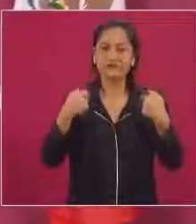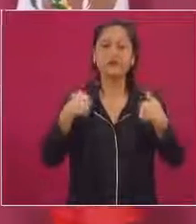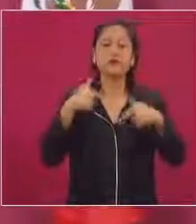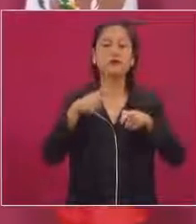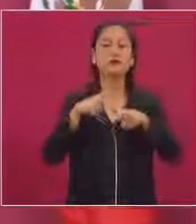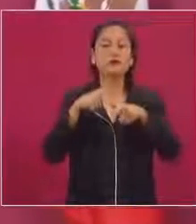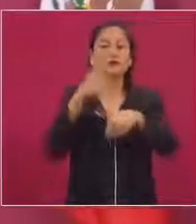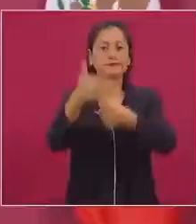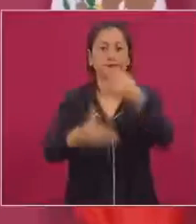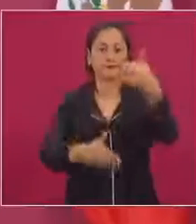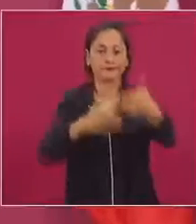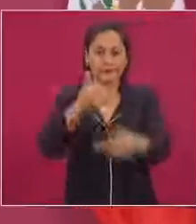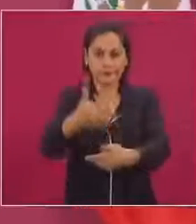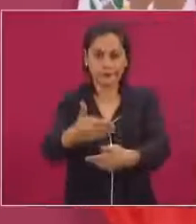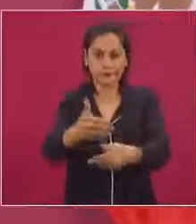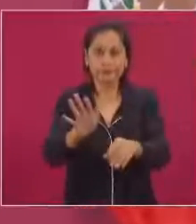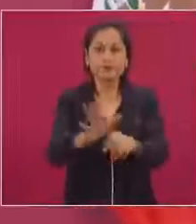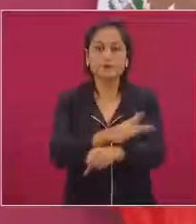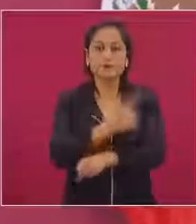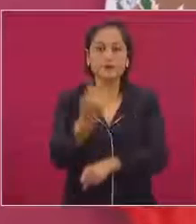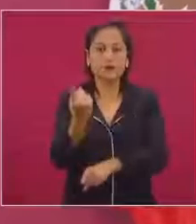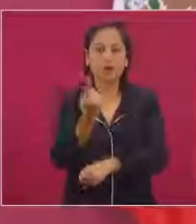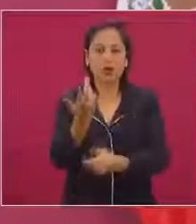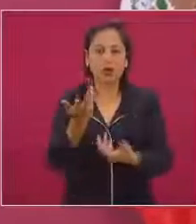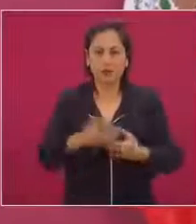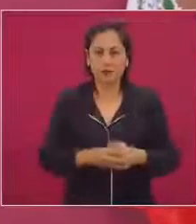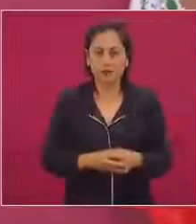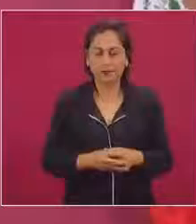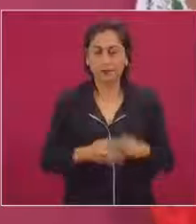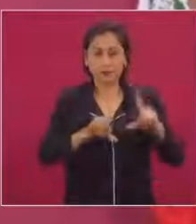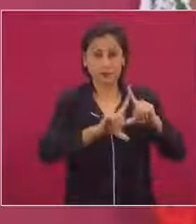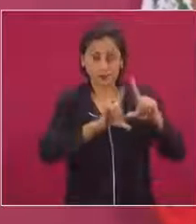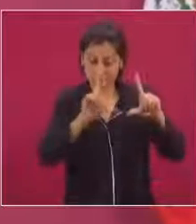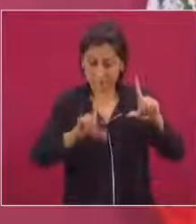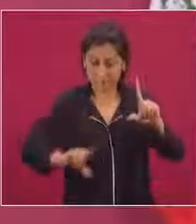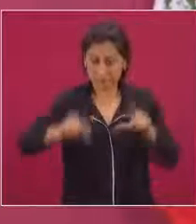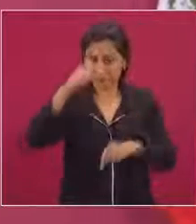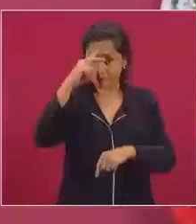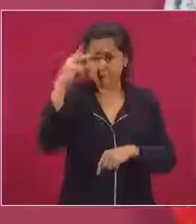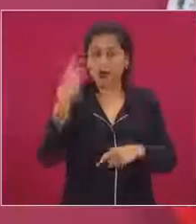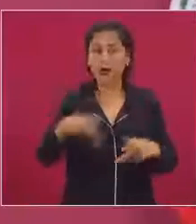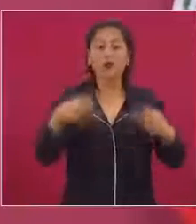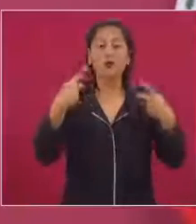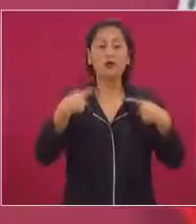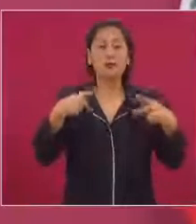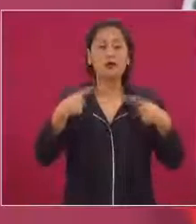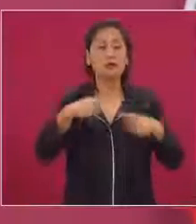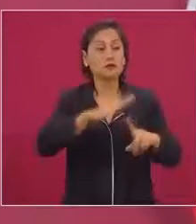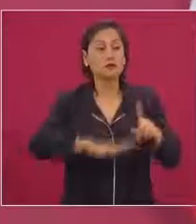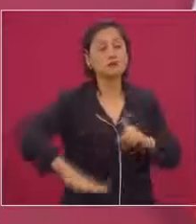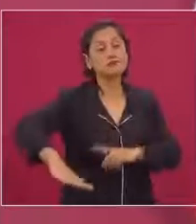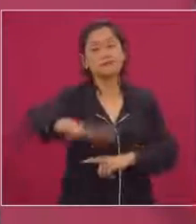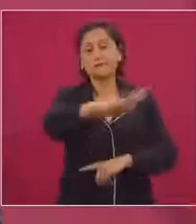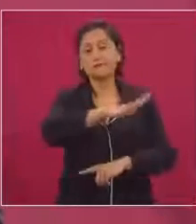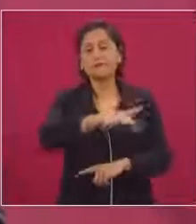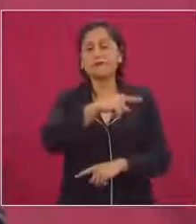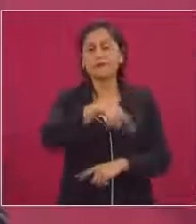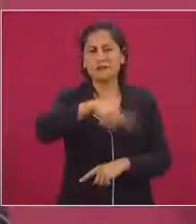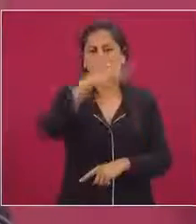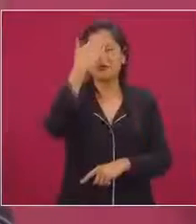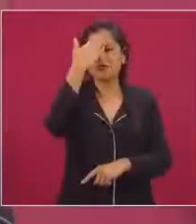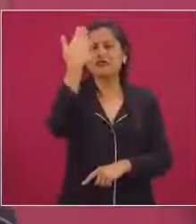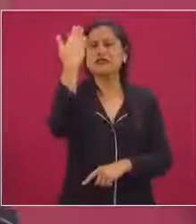está consciente de que estamos